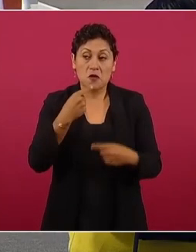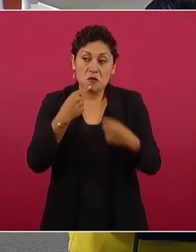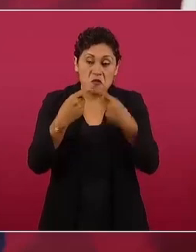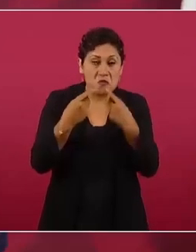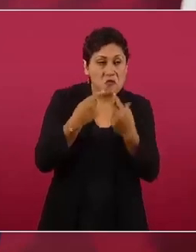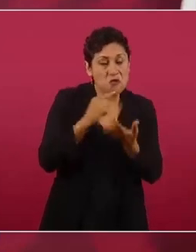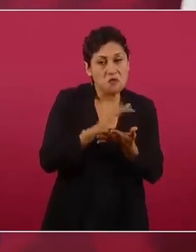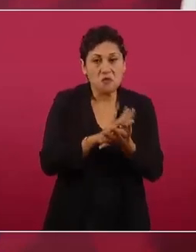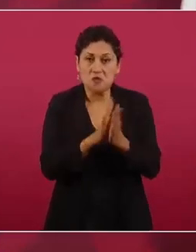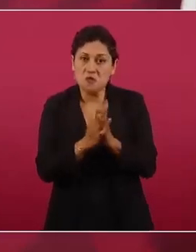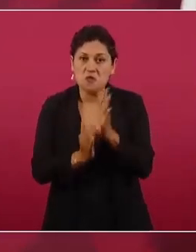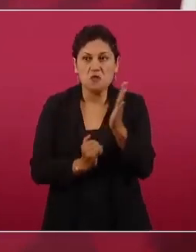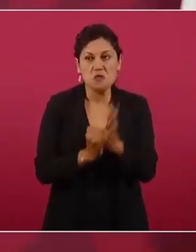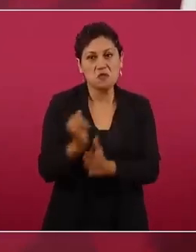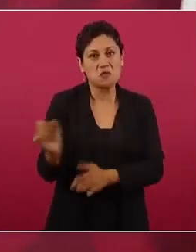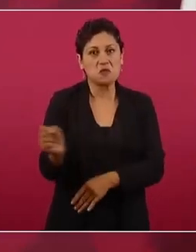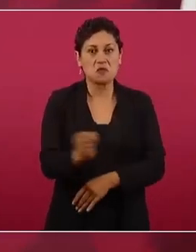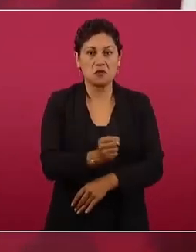yo lo